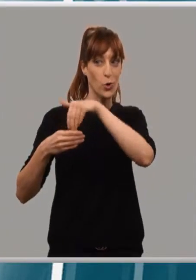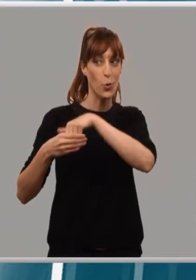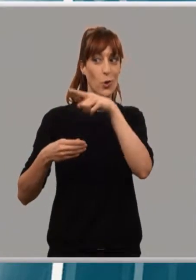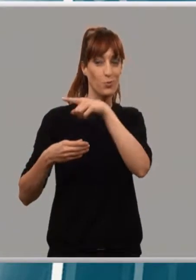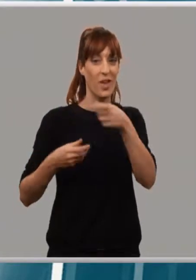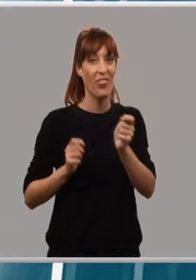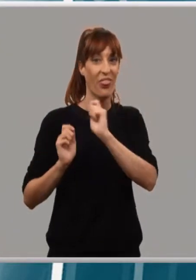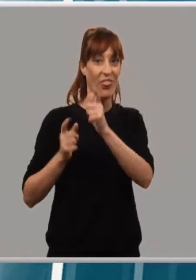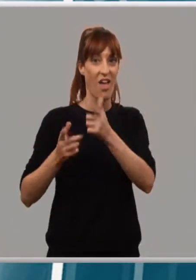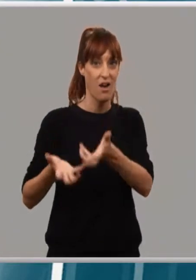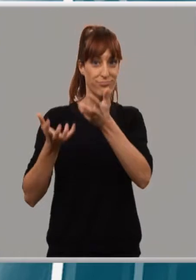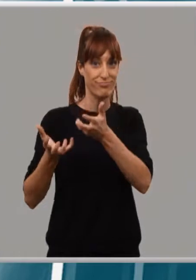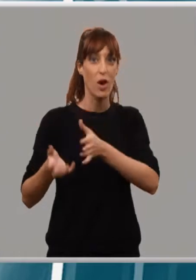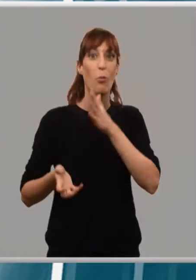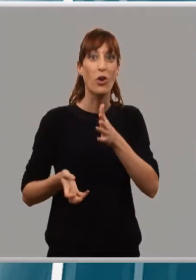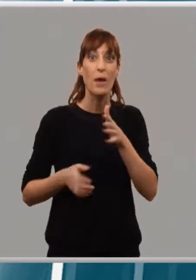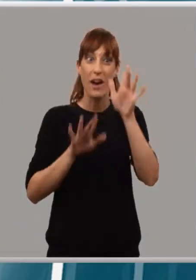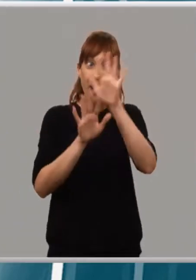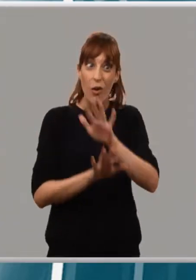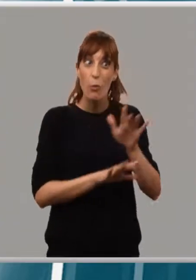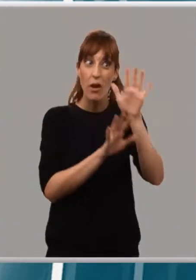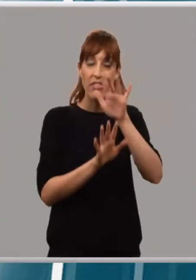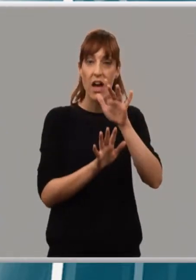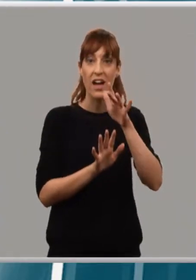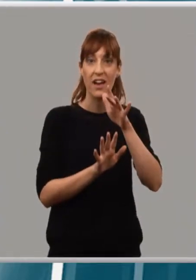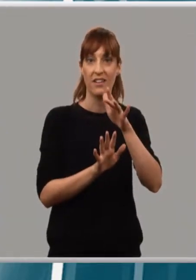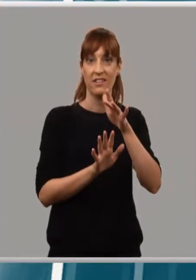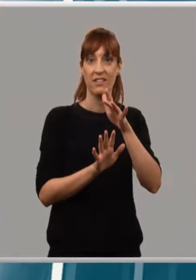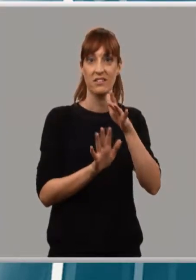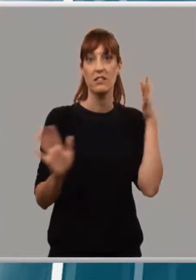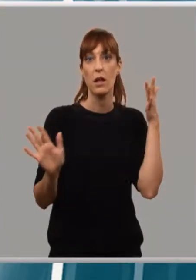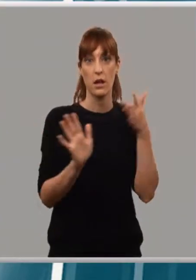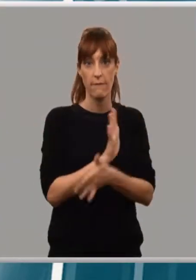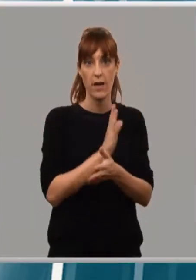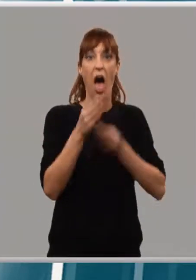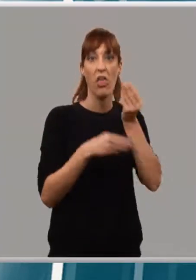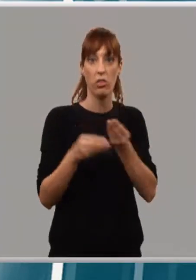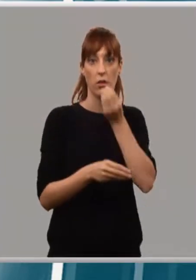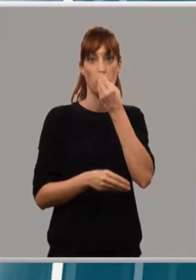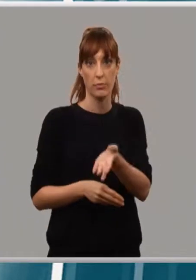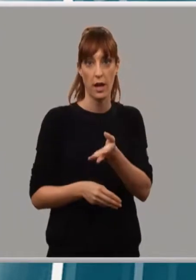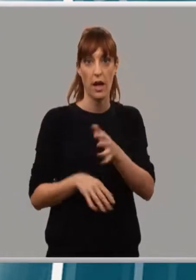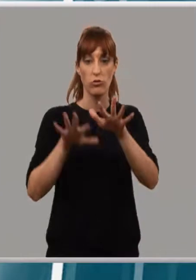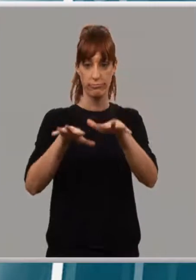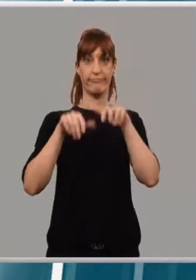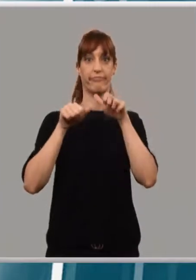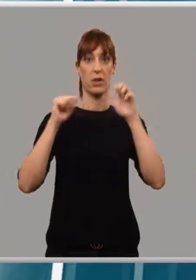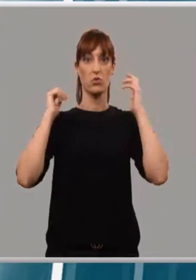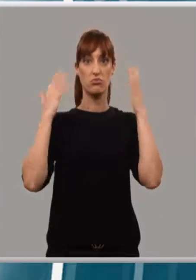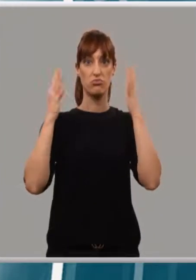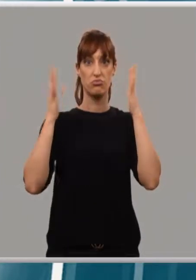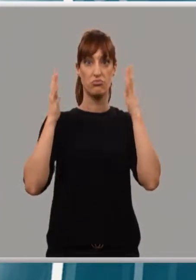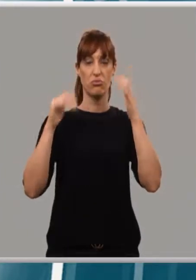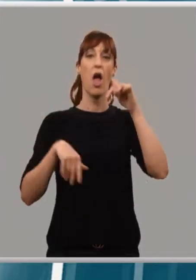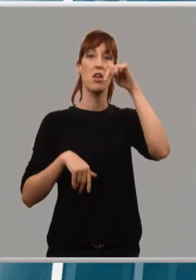convencer es necesario persuadir. Como ocurre siempre en el teatro, los aplausos han sonado hoy también en el Avenida de